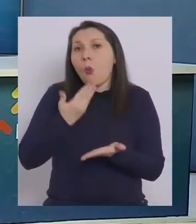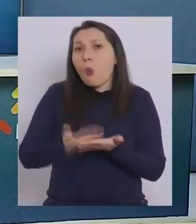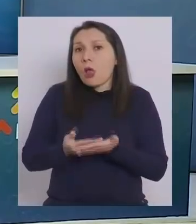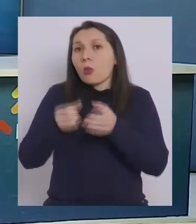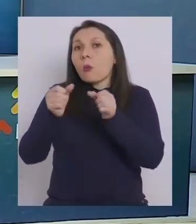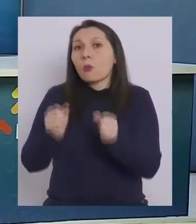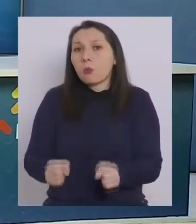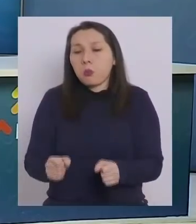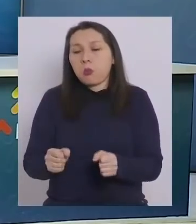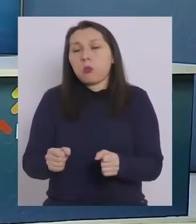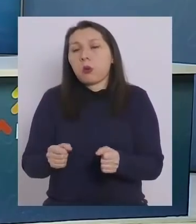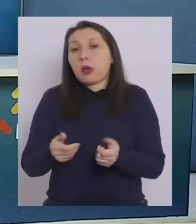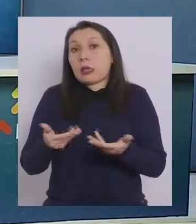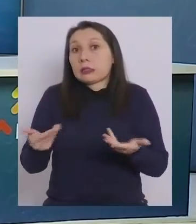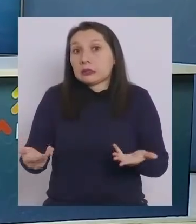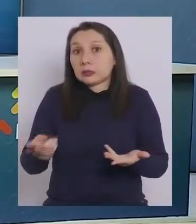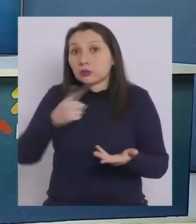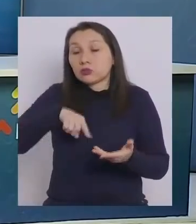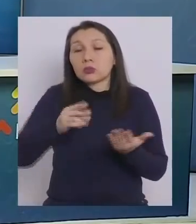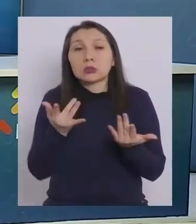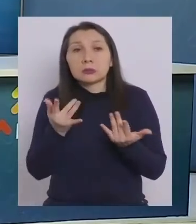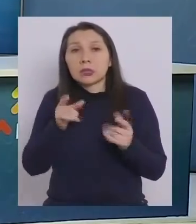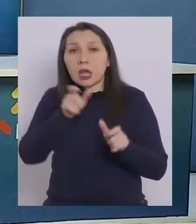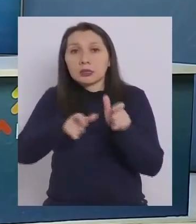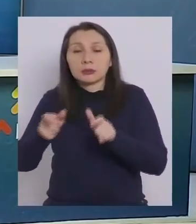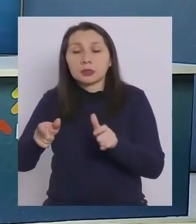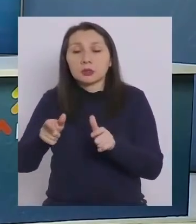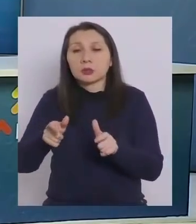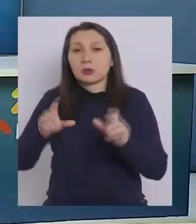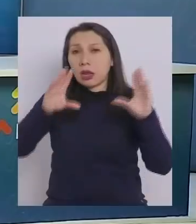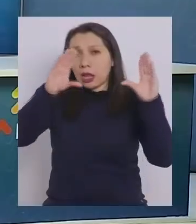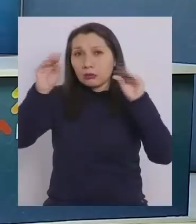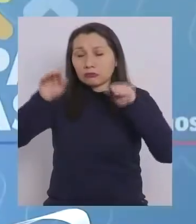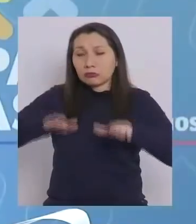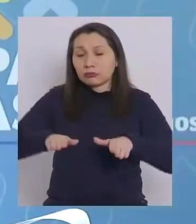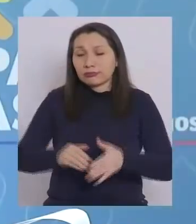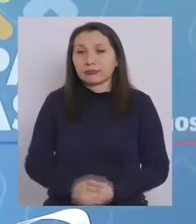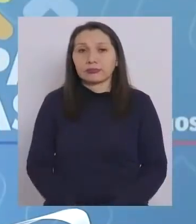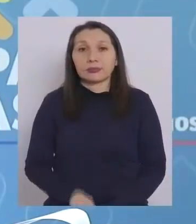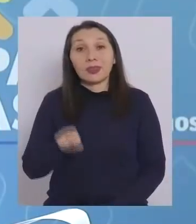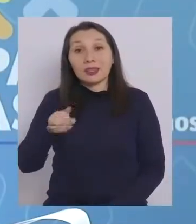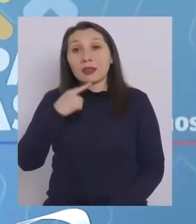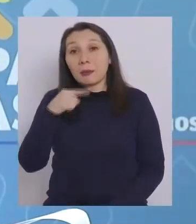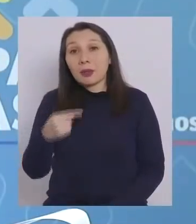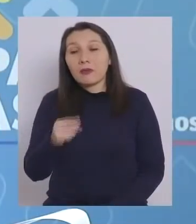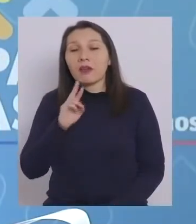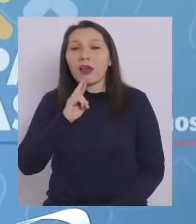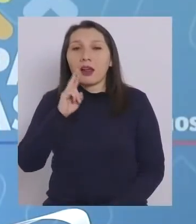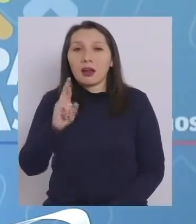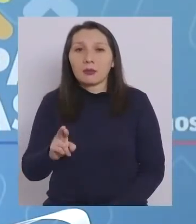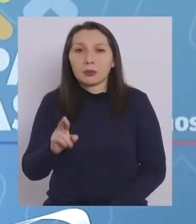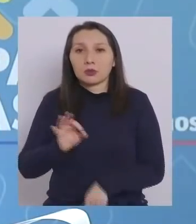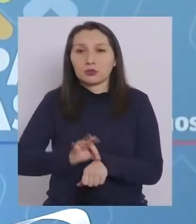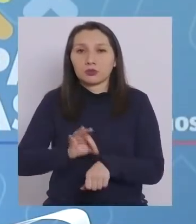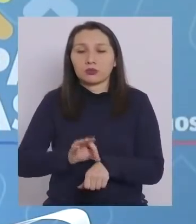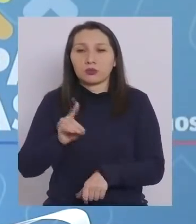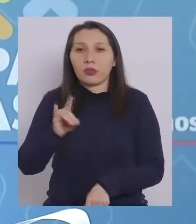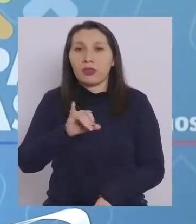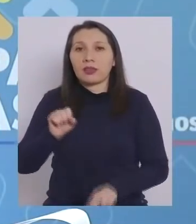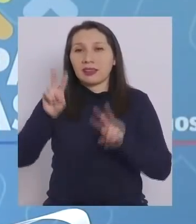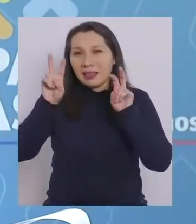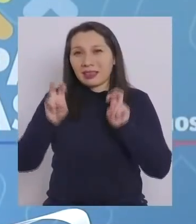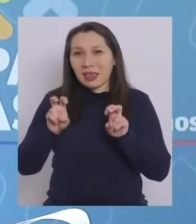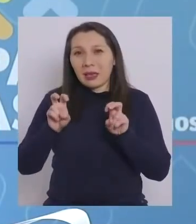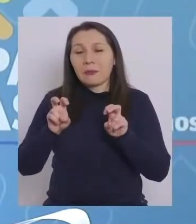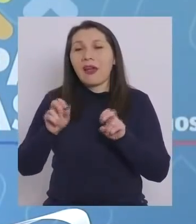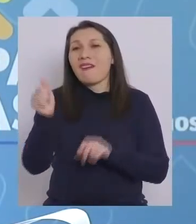ocurrir entonces esto que es tan esperado por los ciudadanos? esa parte de la pregunta la contestará la doctora Daza en relación